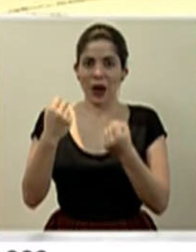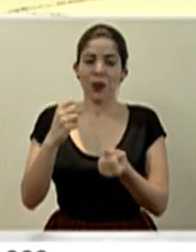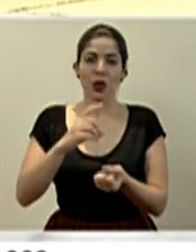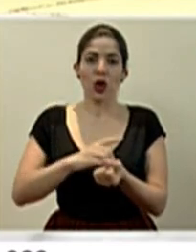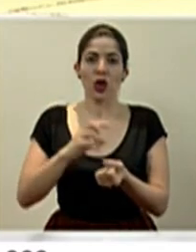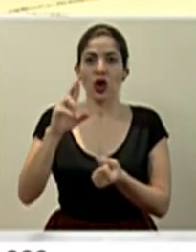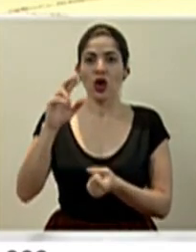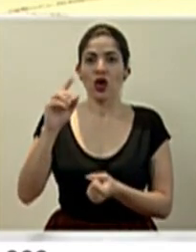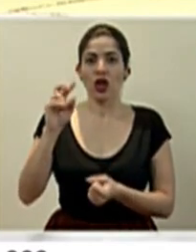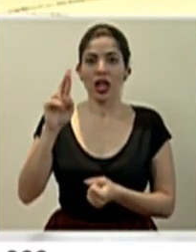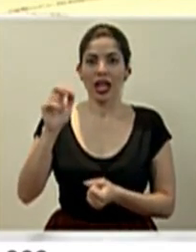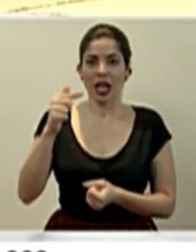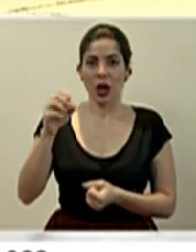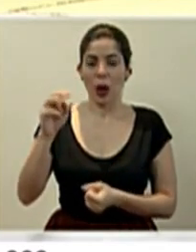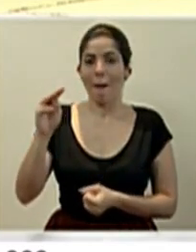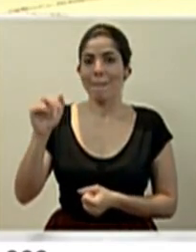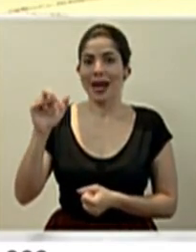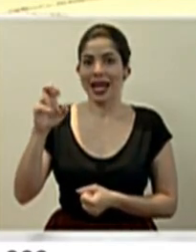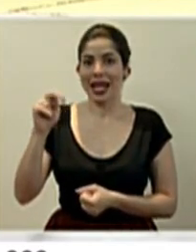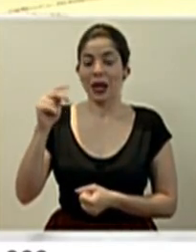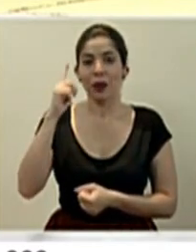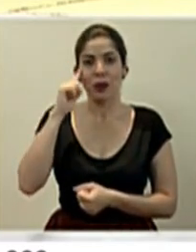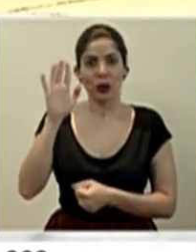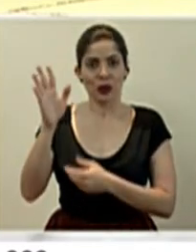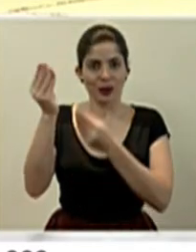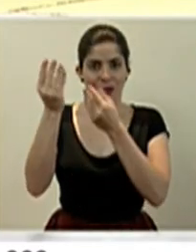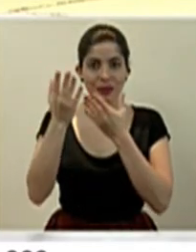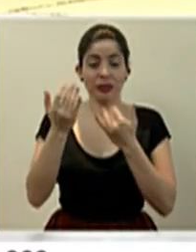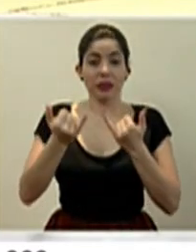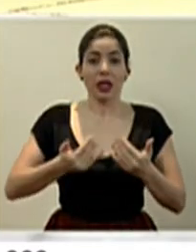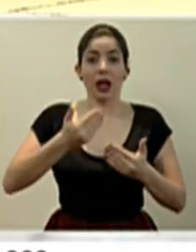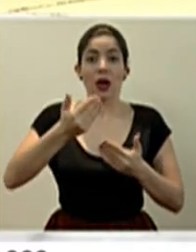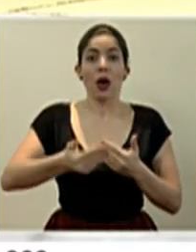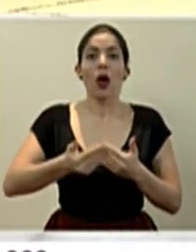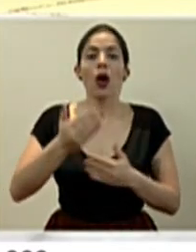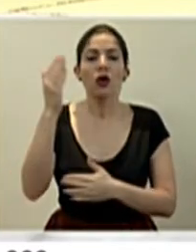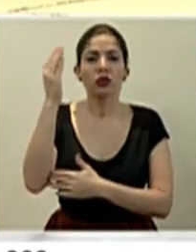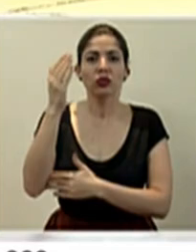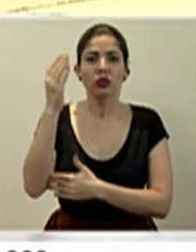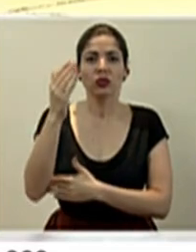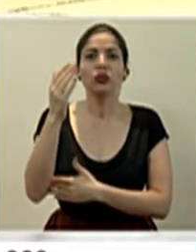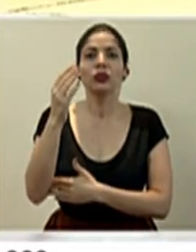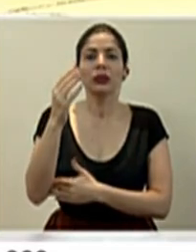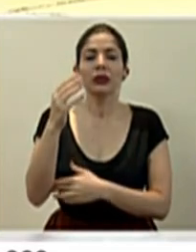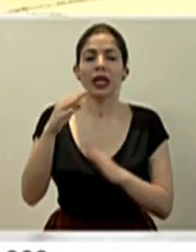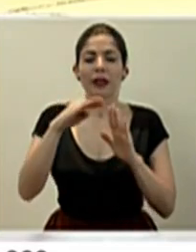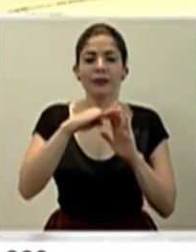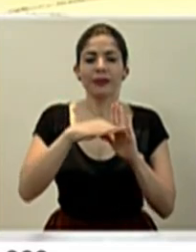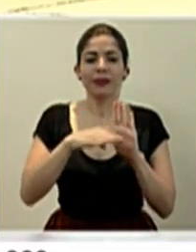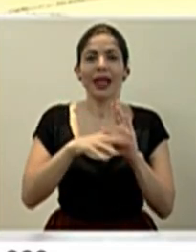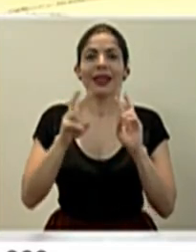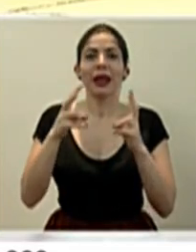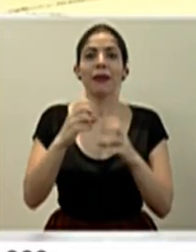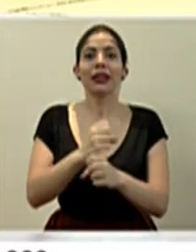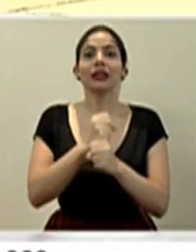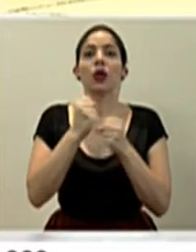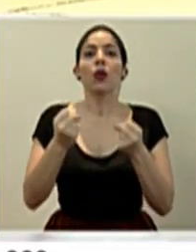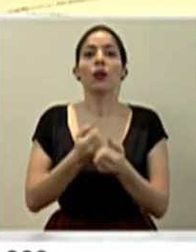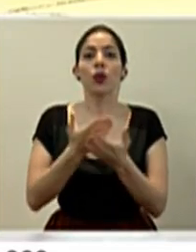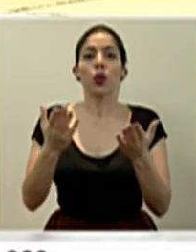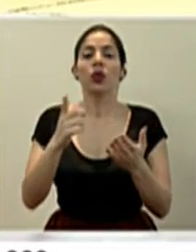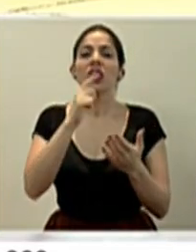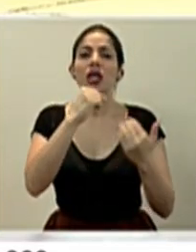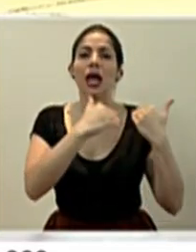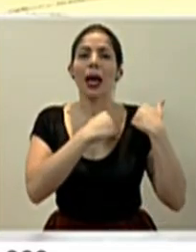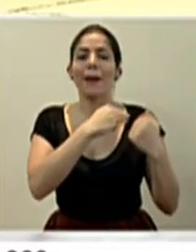doctor Rodrigo Marín, por el reporte ofrecido. A continuación escucharemos el mensaje sobre las medidas en el tema de seguridad pública por parte